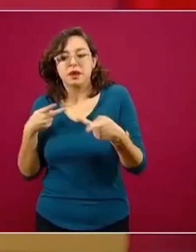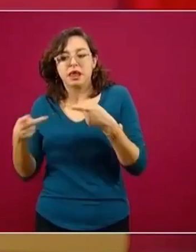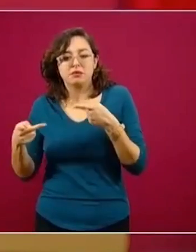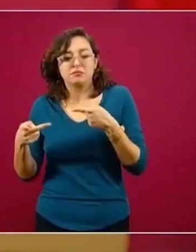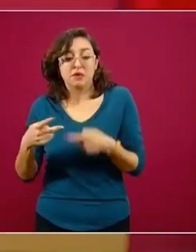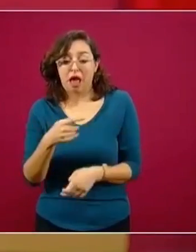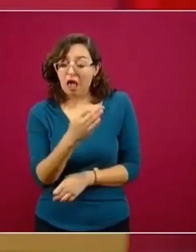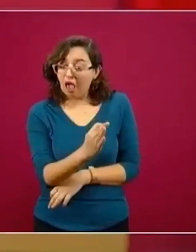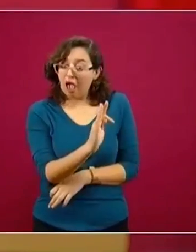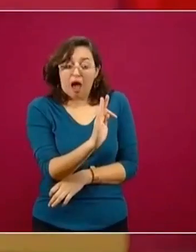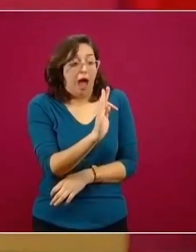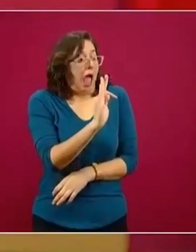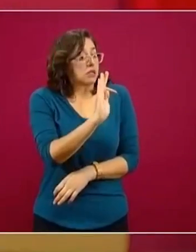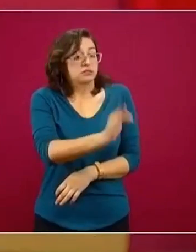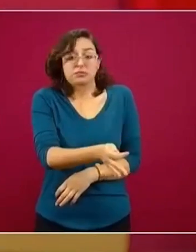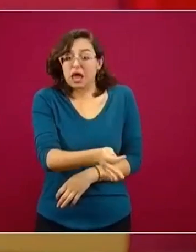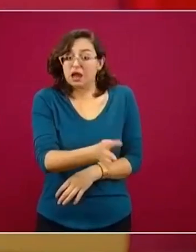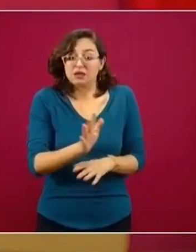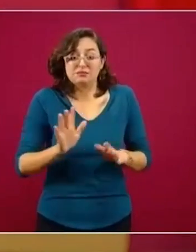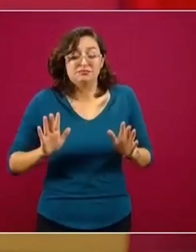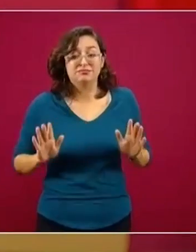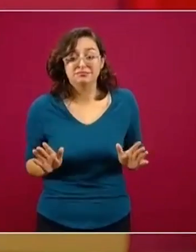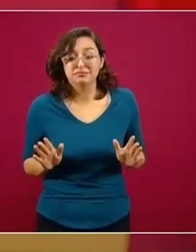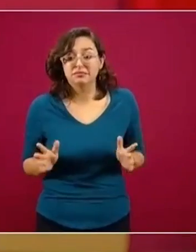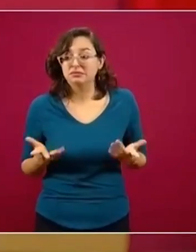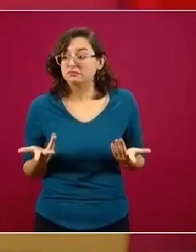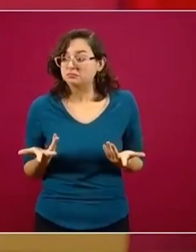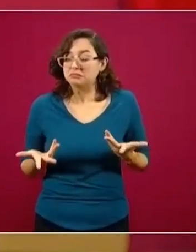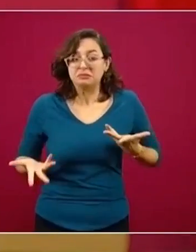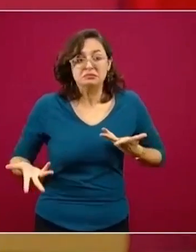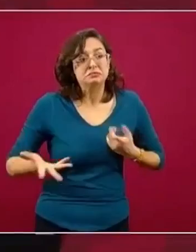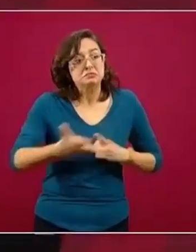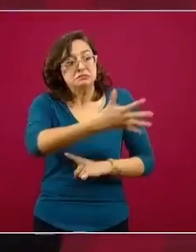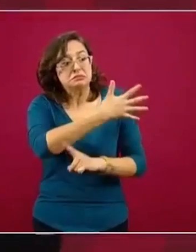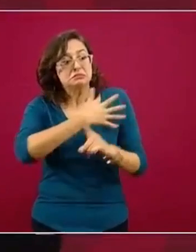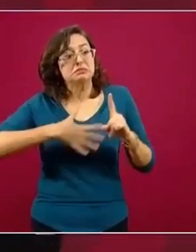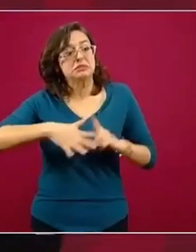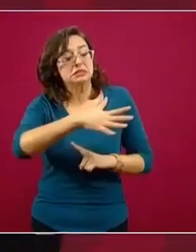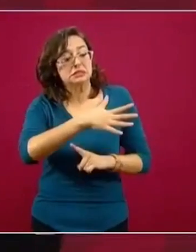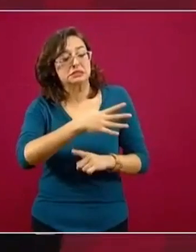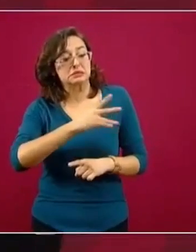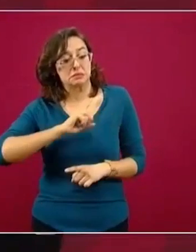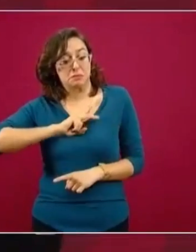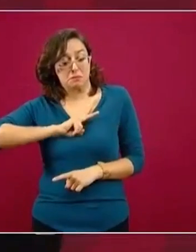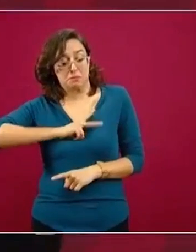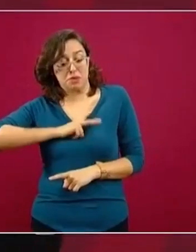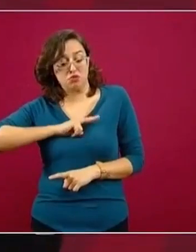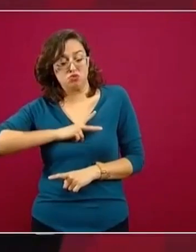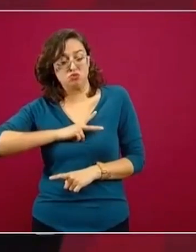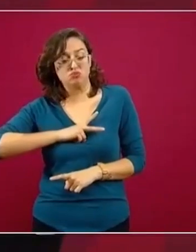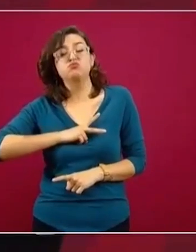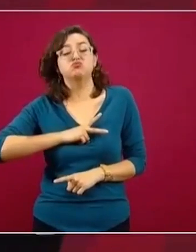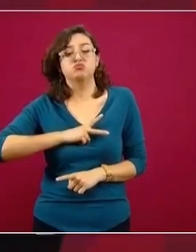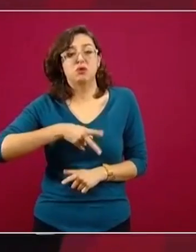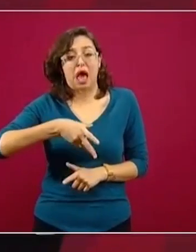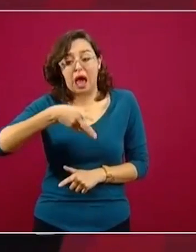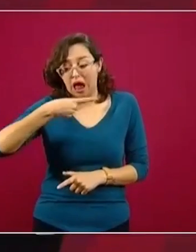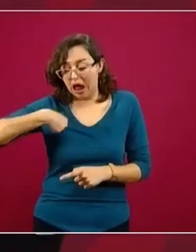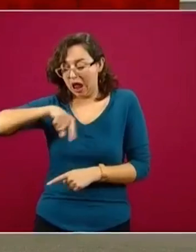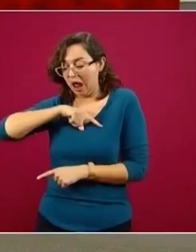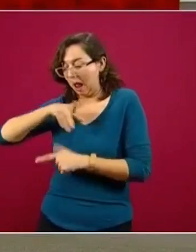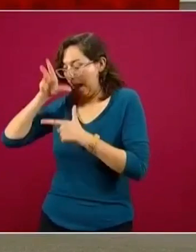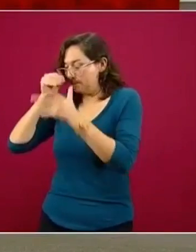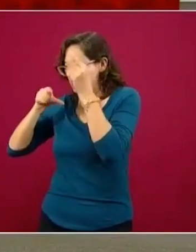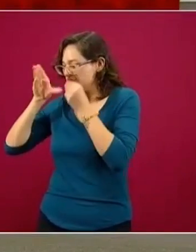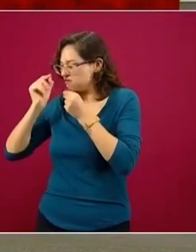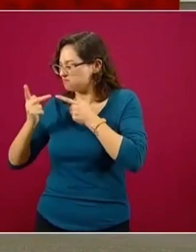y convivir con un agente infeccioso como es el virus SARS-CoV-2 que causa COVID-19. Y